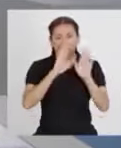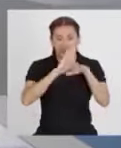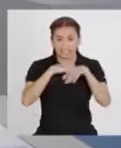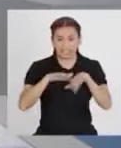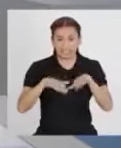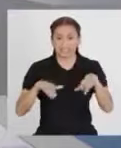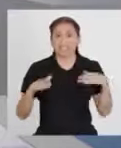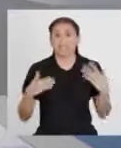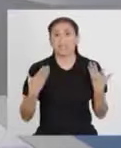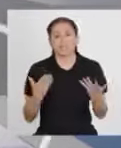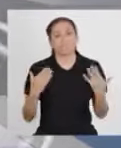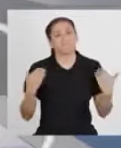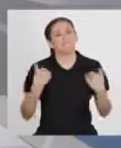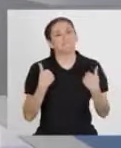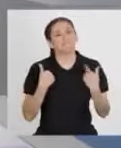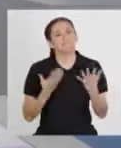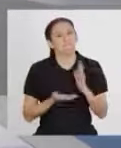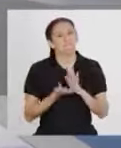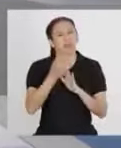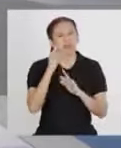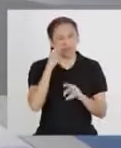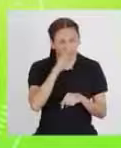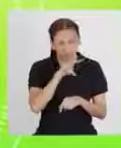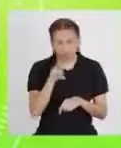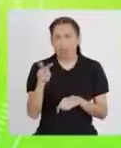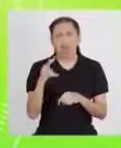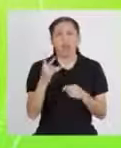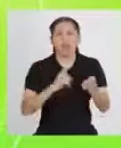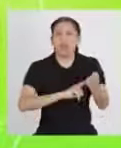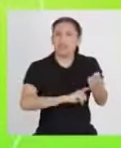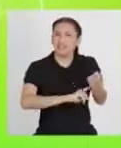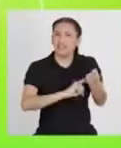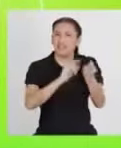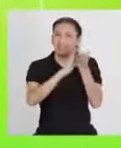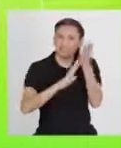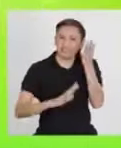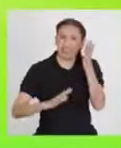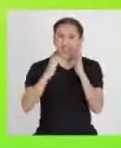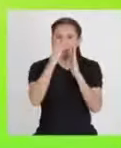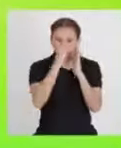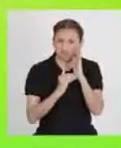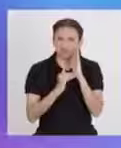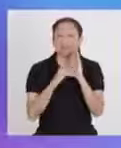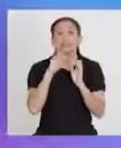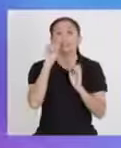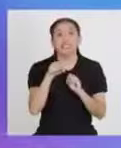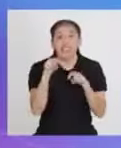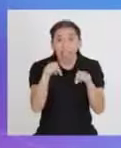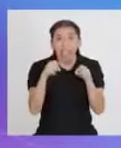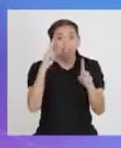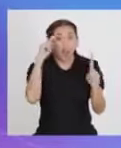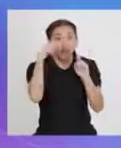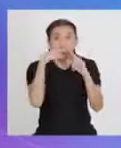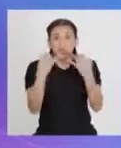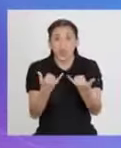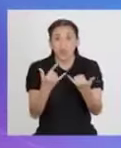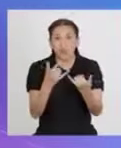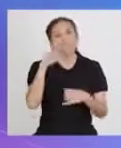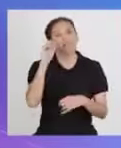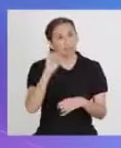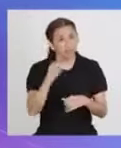las niñas y niños es la anemia. Eso tiene que ver con este propósito del día. Es correcto.